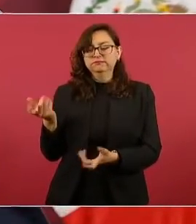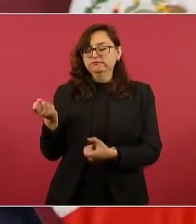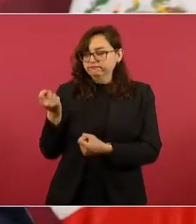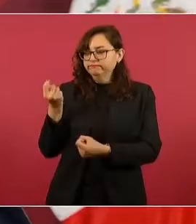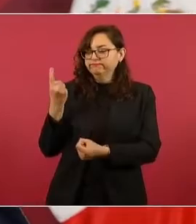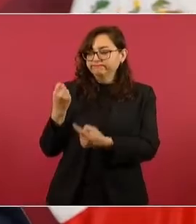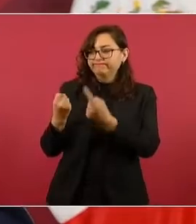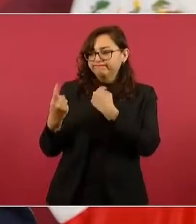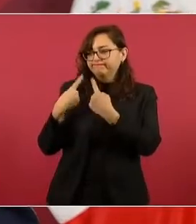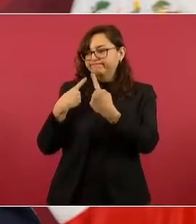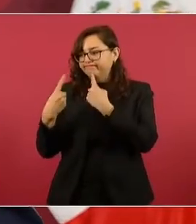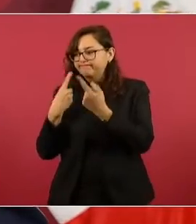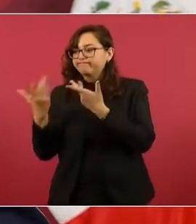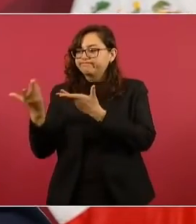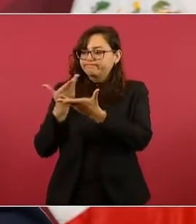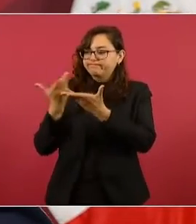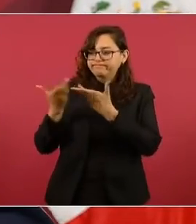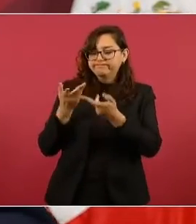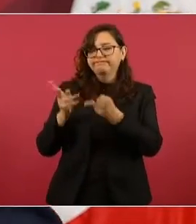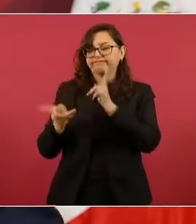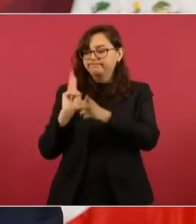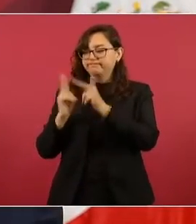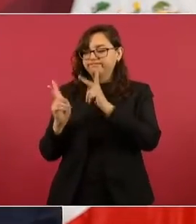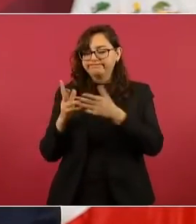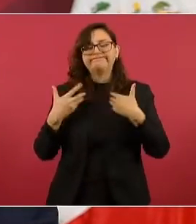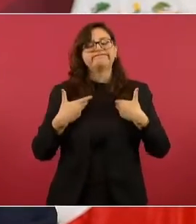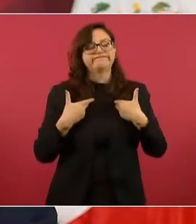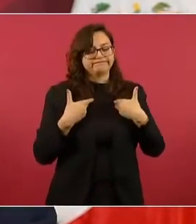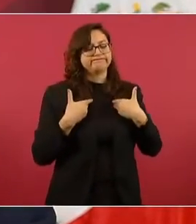ido entendiendo que son otros tiempos.